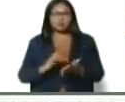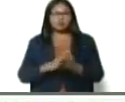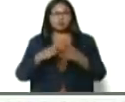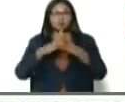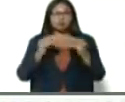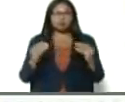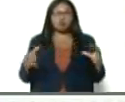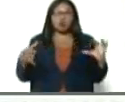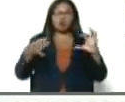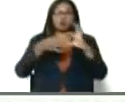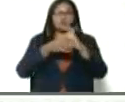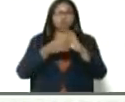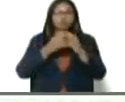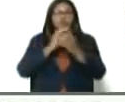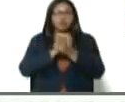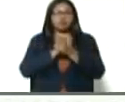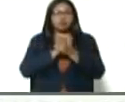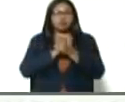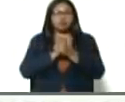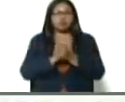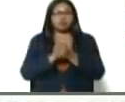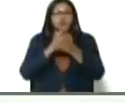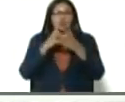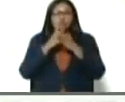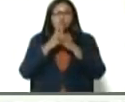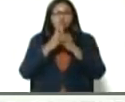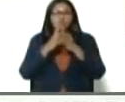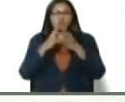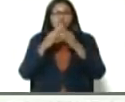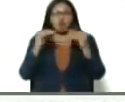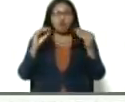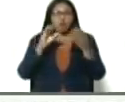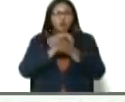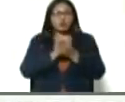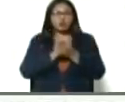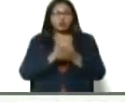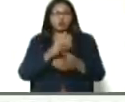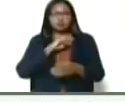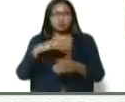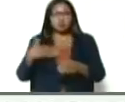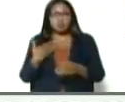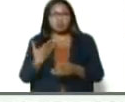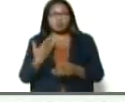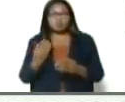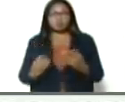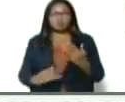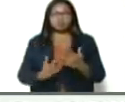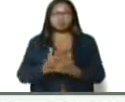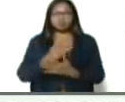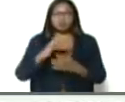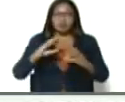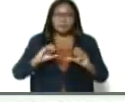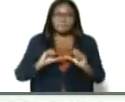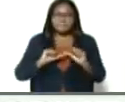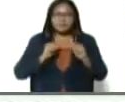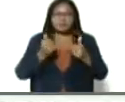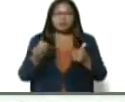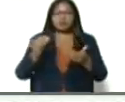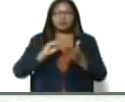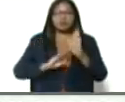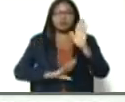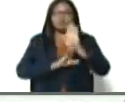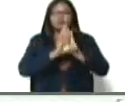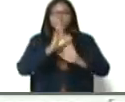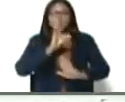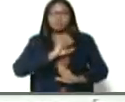agarrados de la mano, todos unidos, podemos hacer reverdecer, este país, a la máxima